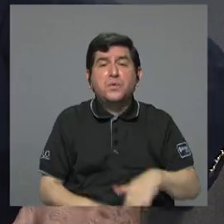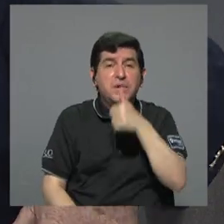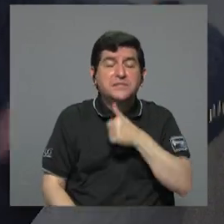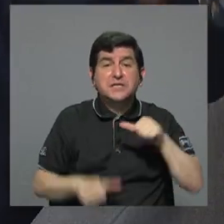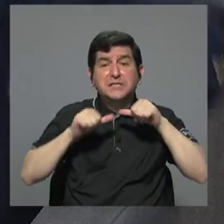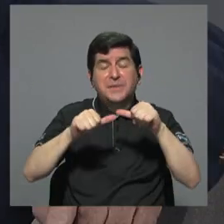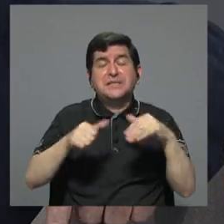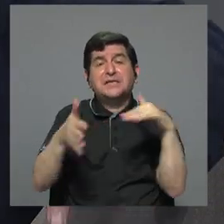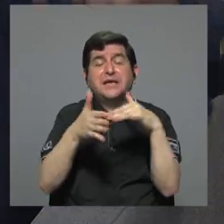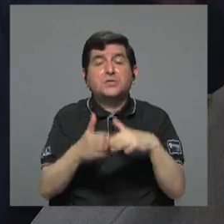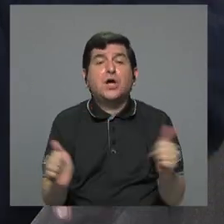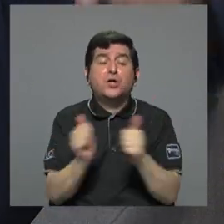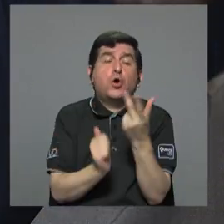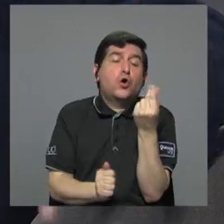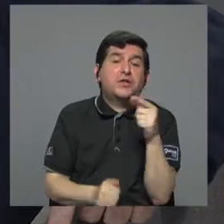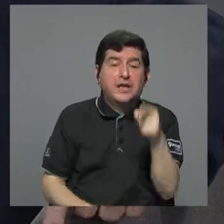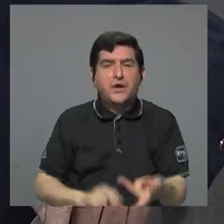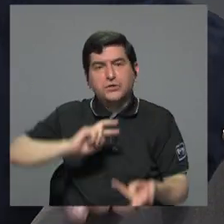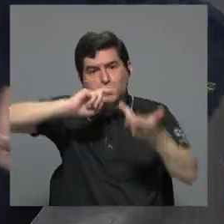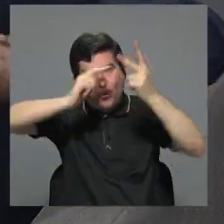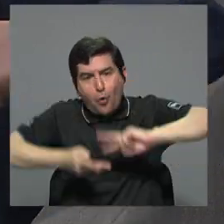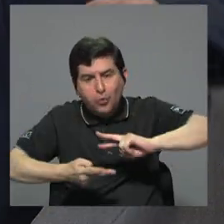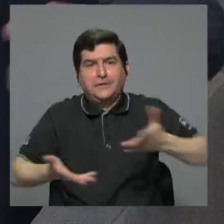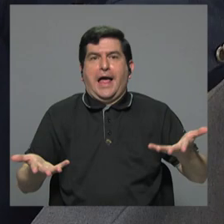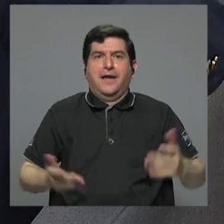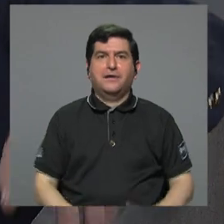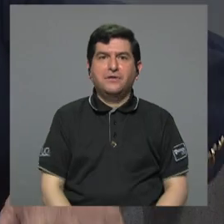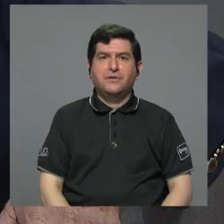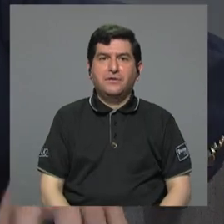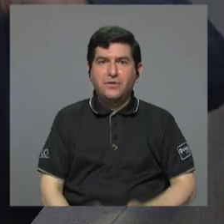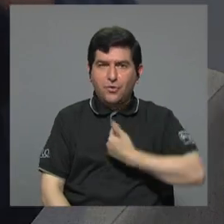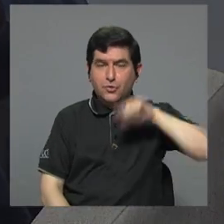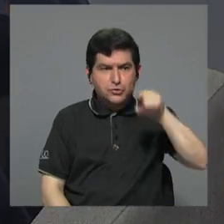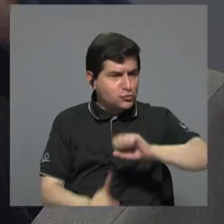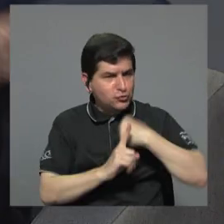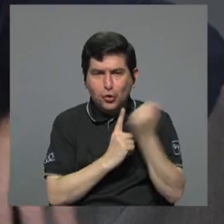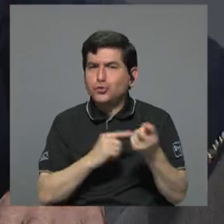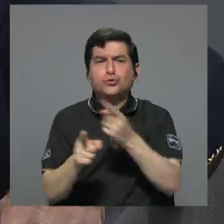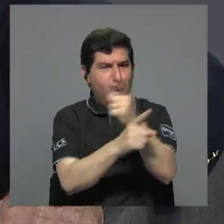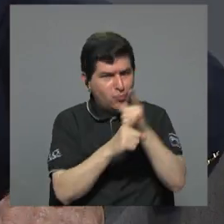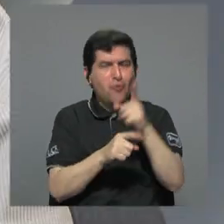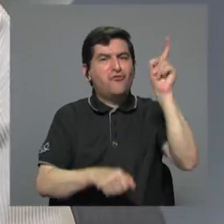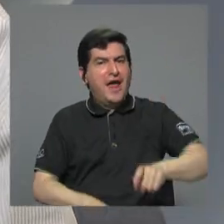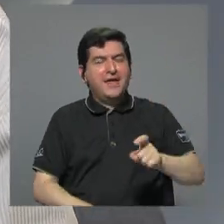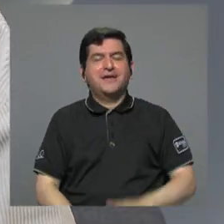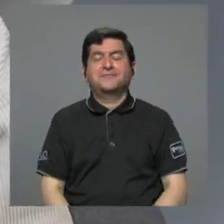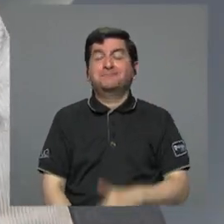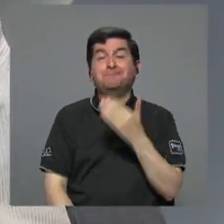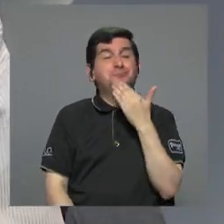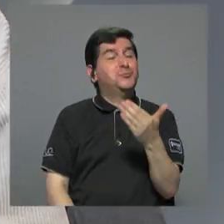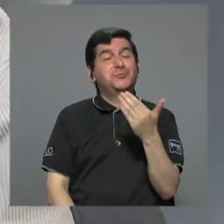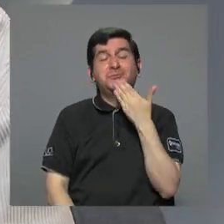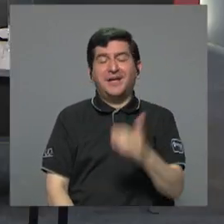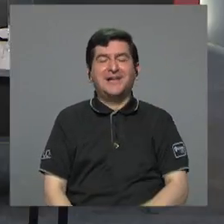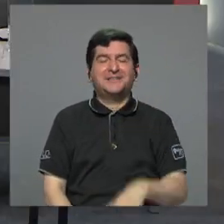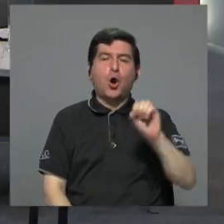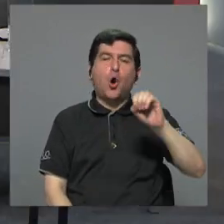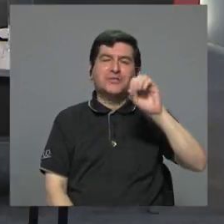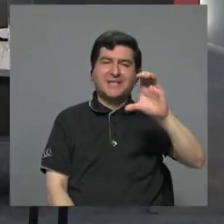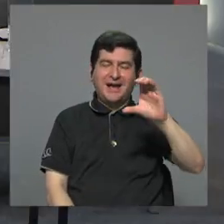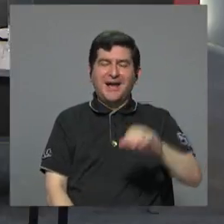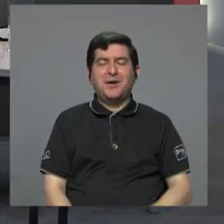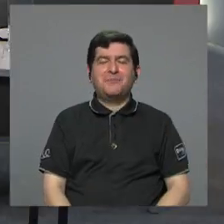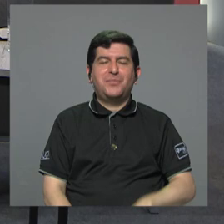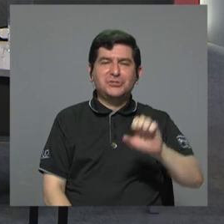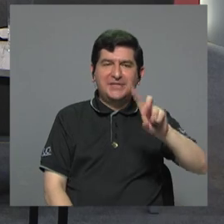a seguir a estudiar y eso está al revés del contrario nosotros no estamos para eso eso hay que corregirlo muchas gracias don Oscar Campos del